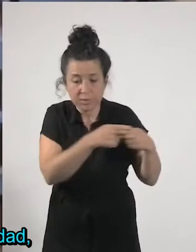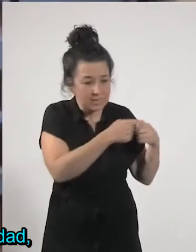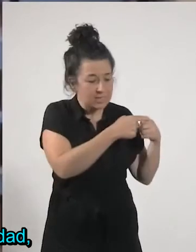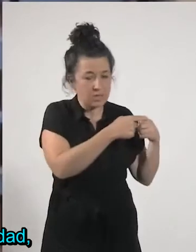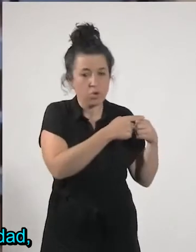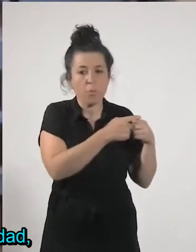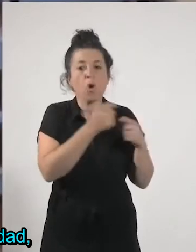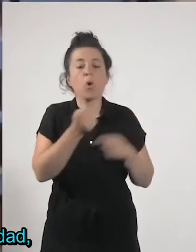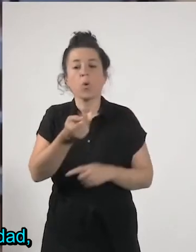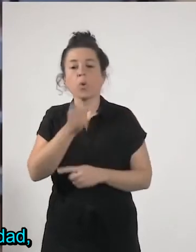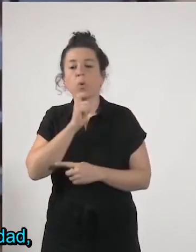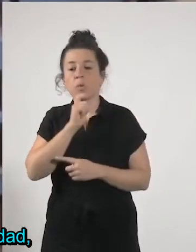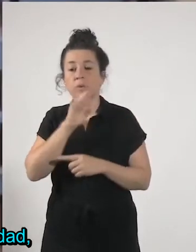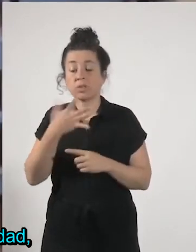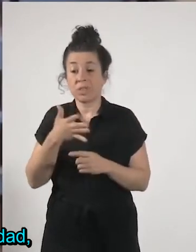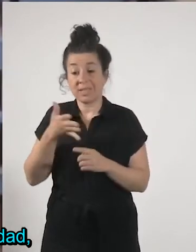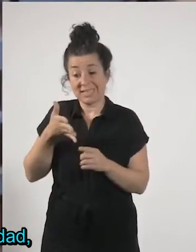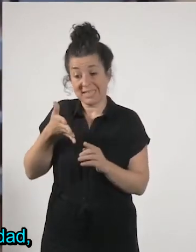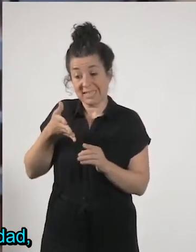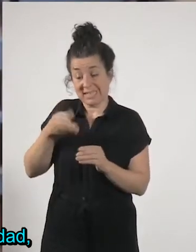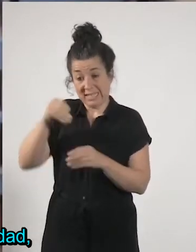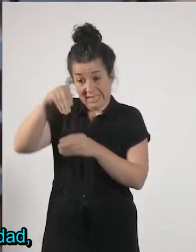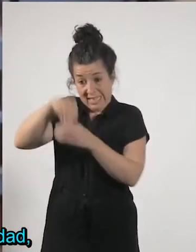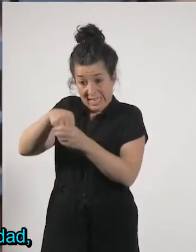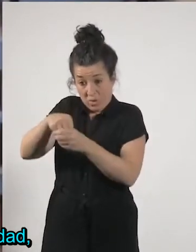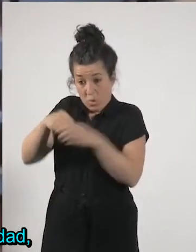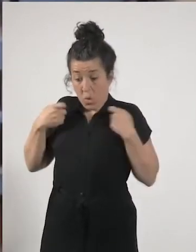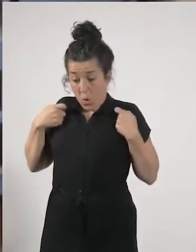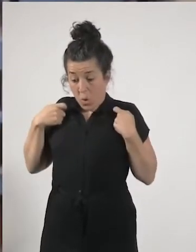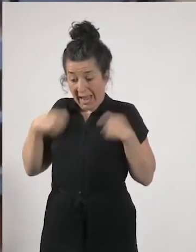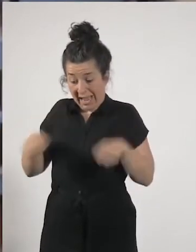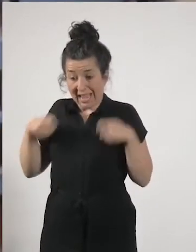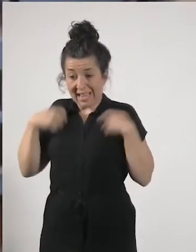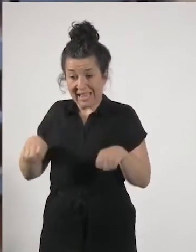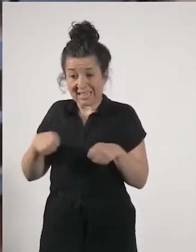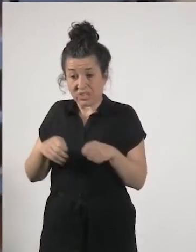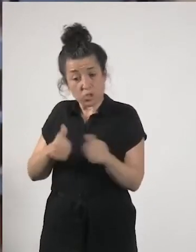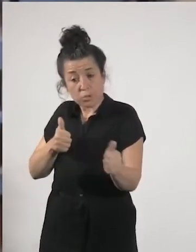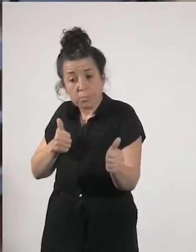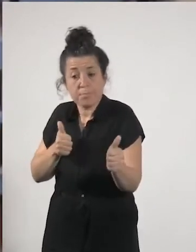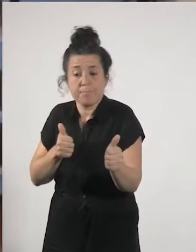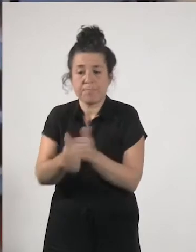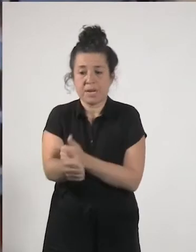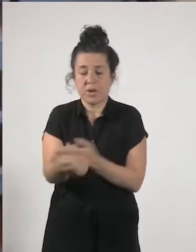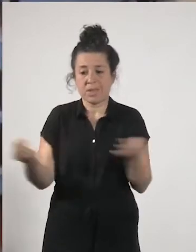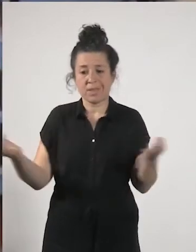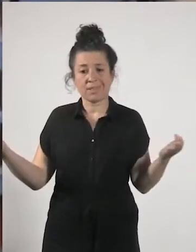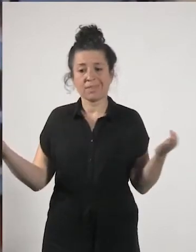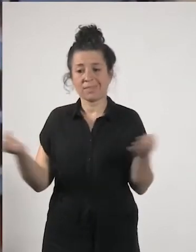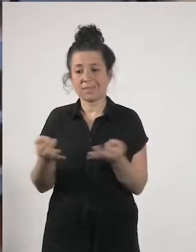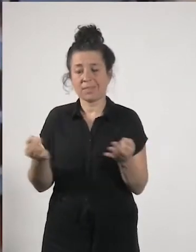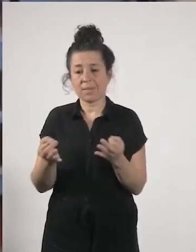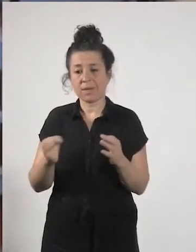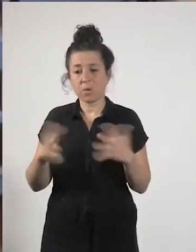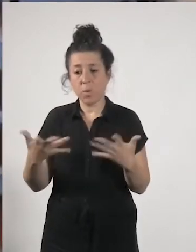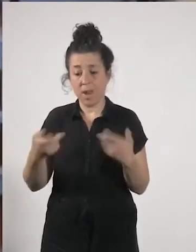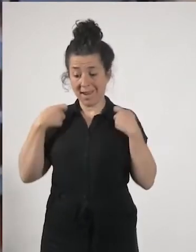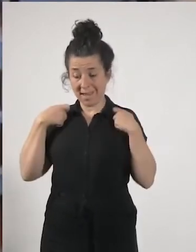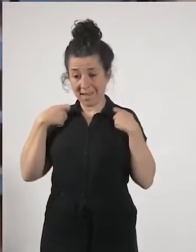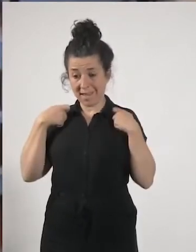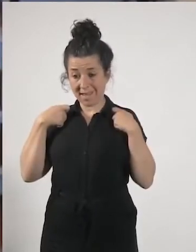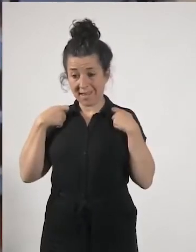gastos yo creo que deberían de tener prioridad deberían de tener prioridad los gastos